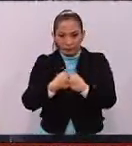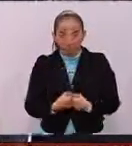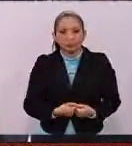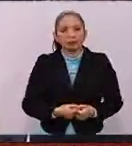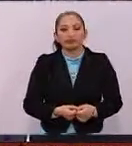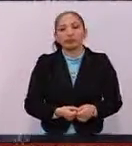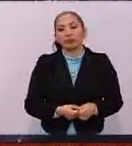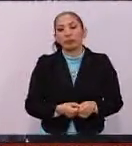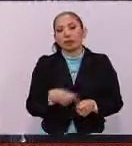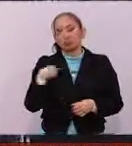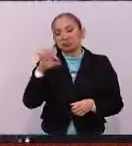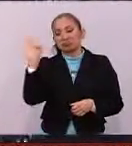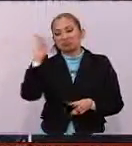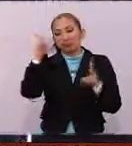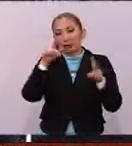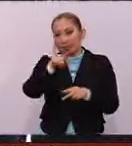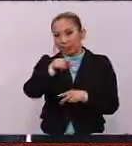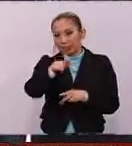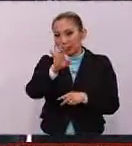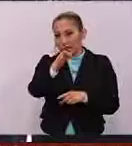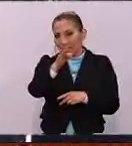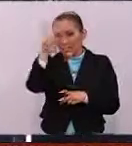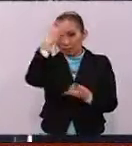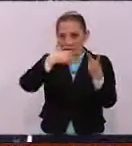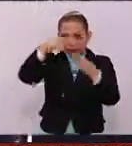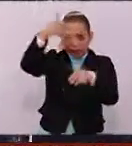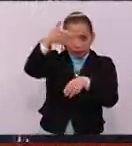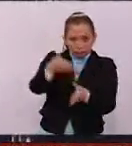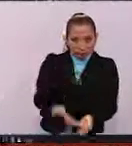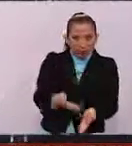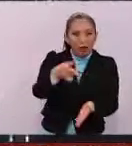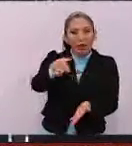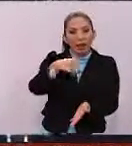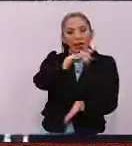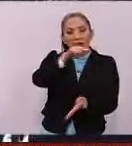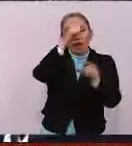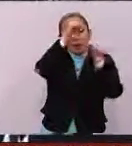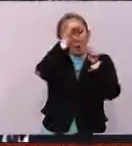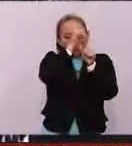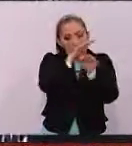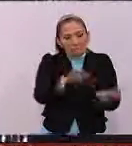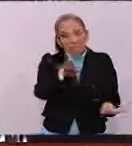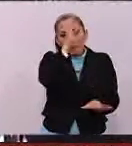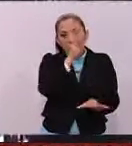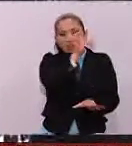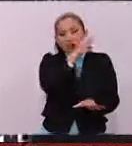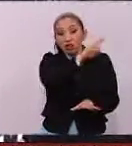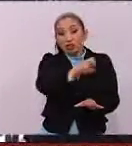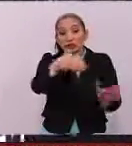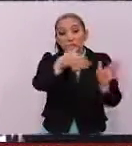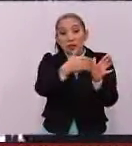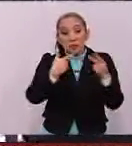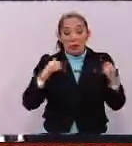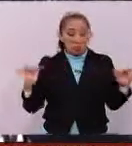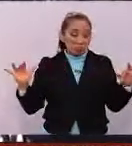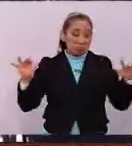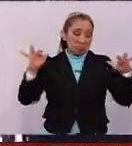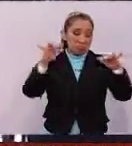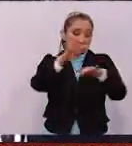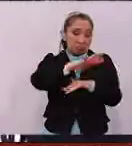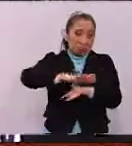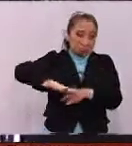Esta visita está prevista para el diecisiete de febrero y oficiará una misa ante más de doscientos mil católicos.